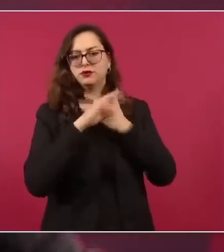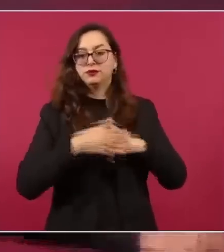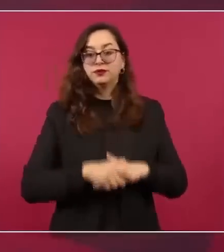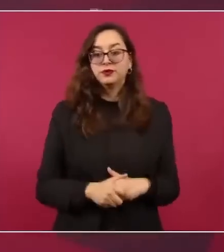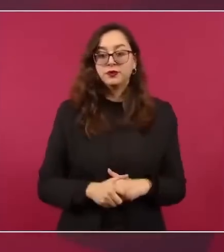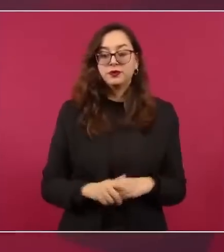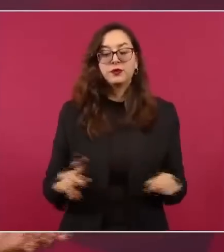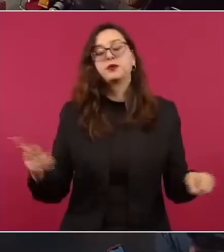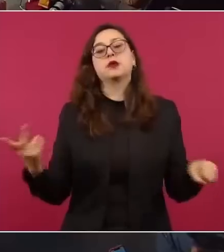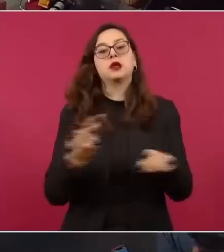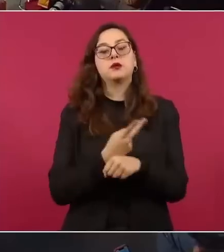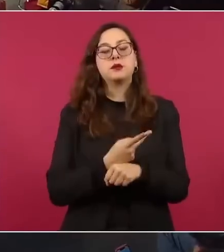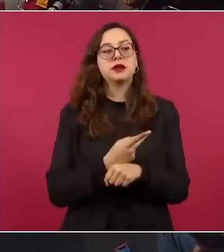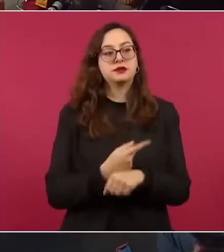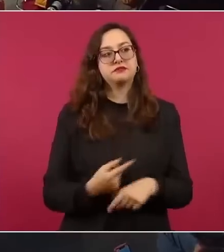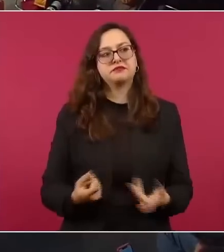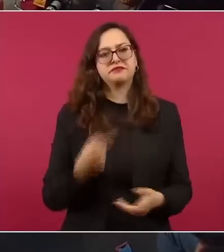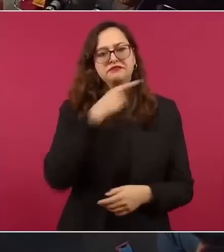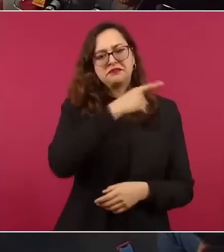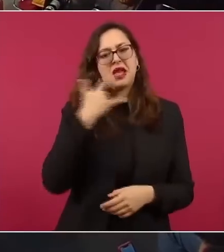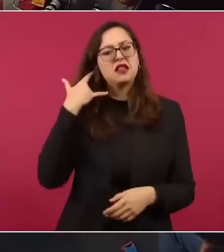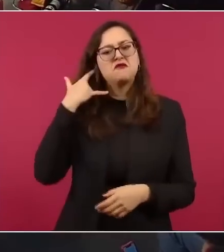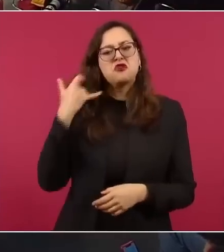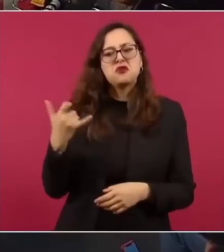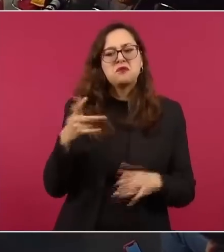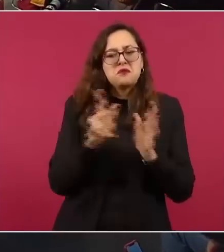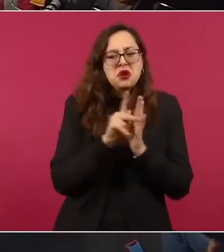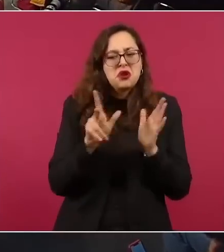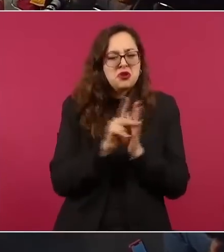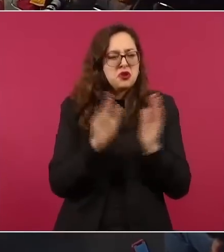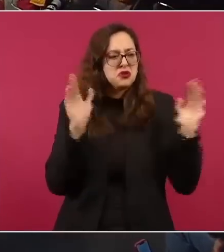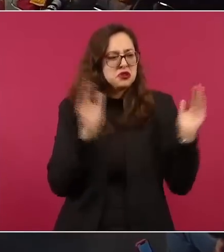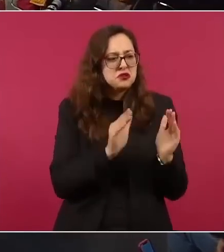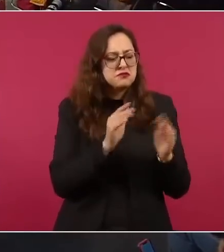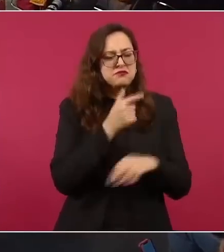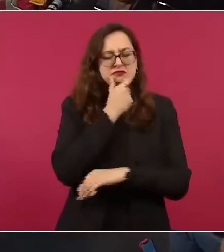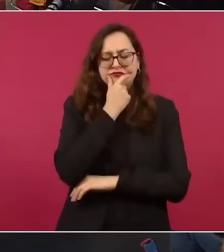vienen, hacen el reportaje y se encuentran que la gente aquí